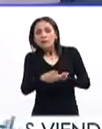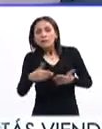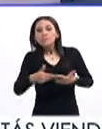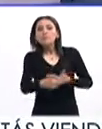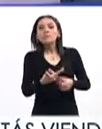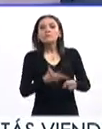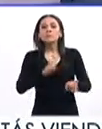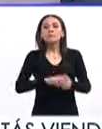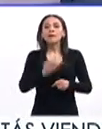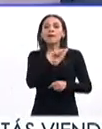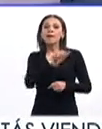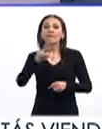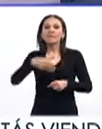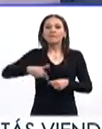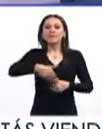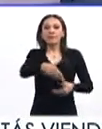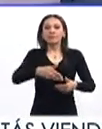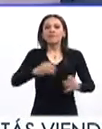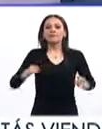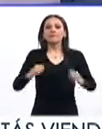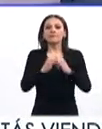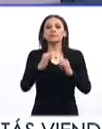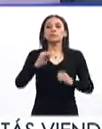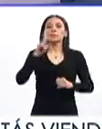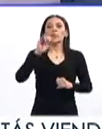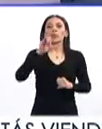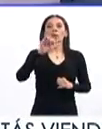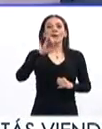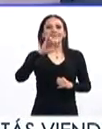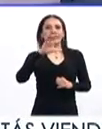Ay, esa venida de Instituto Politécnico, ¿es sin número?